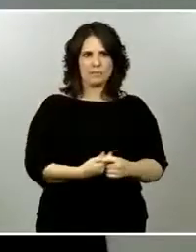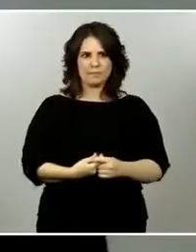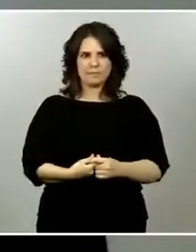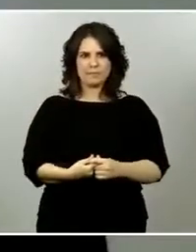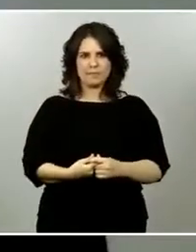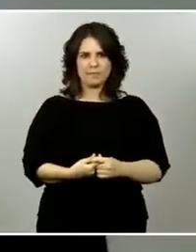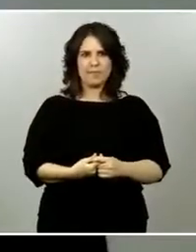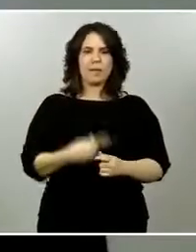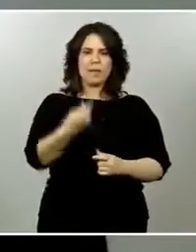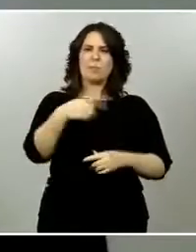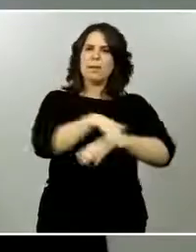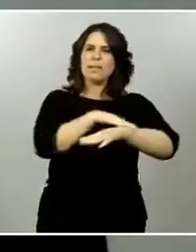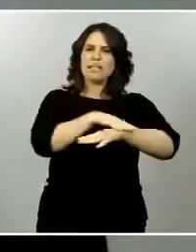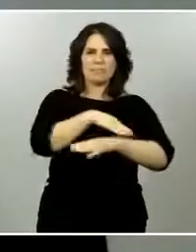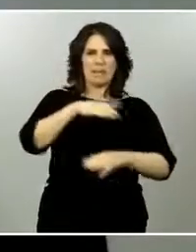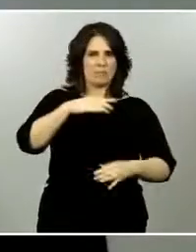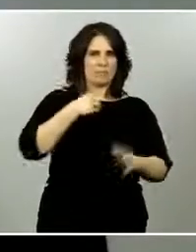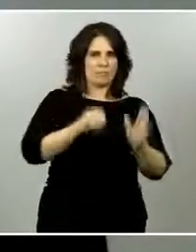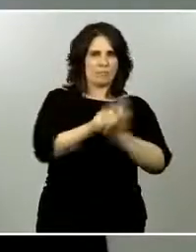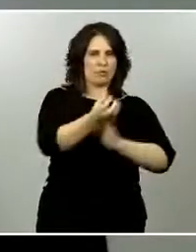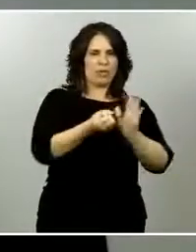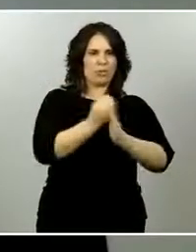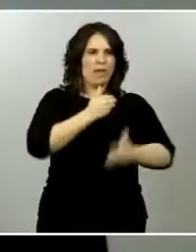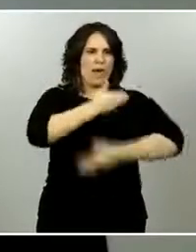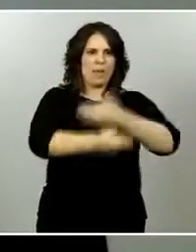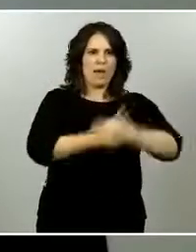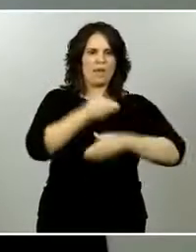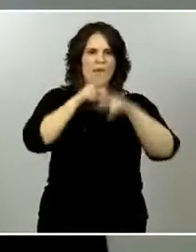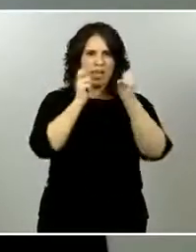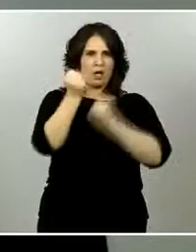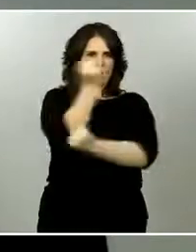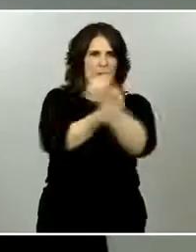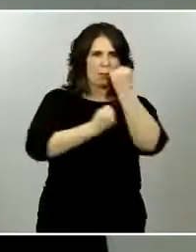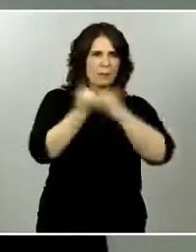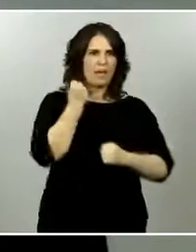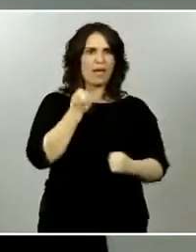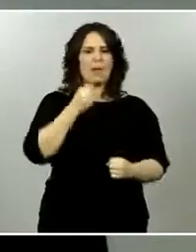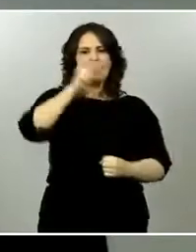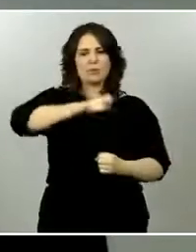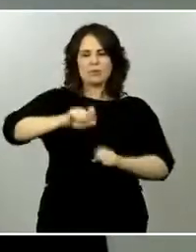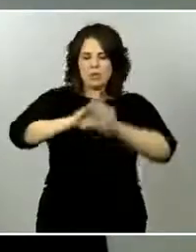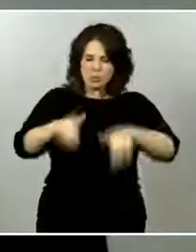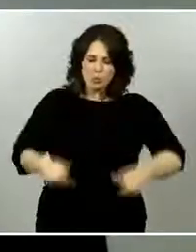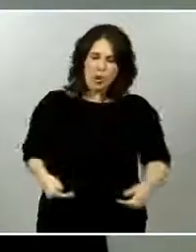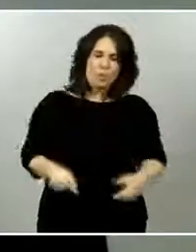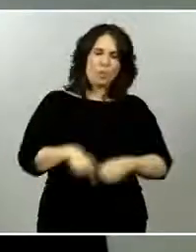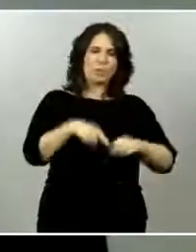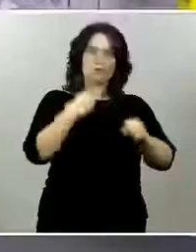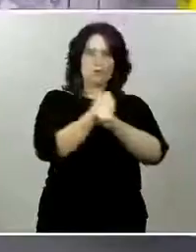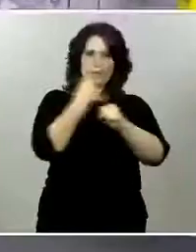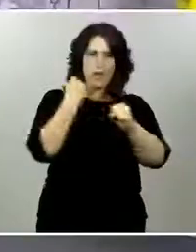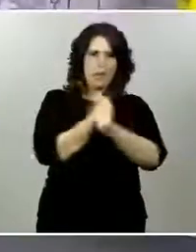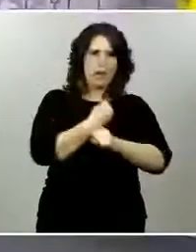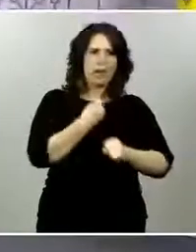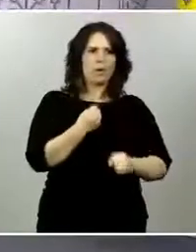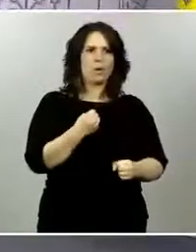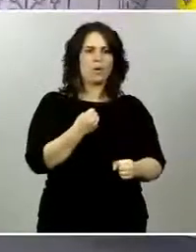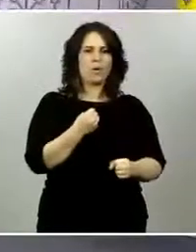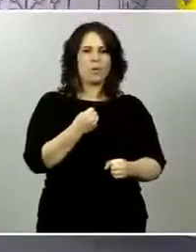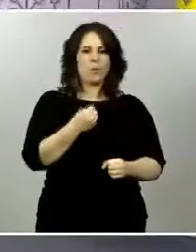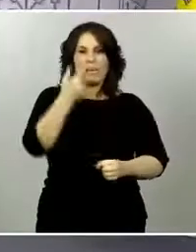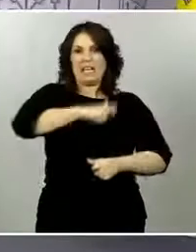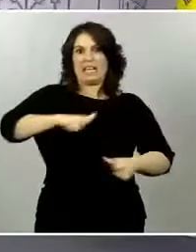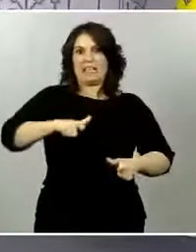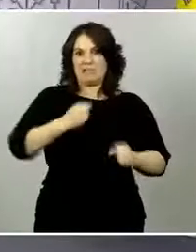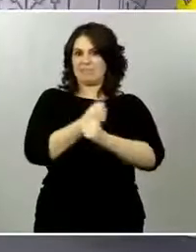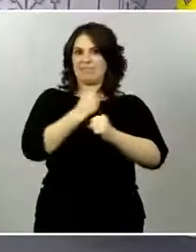Hola, buenas tardes. Soy Gustavo García, del boletín. Tenía una pregunta para cada uno. En primer lugar, la ministra portavoz, según avance la